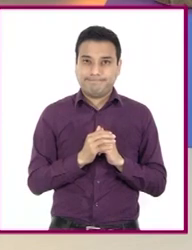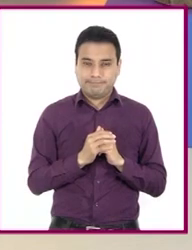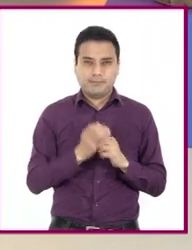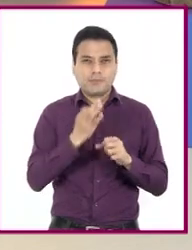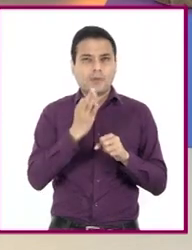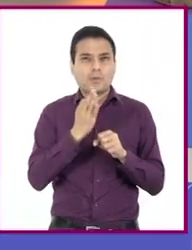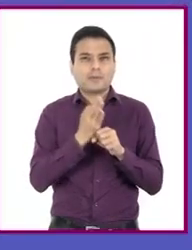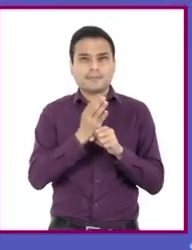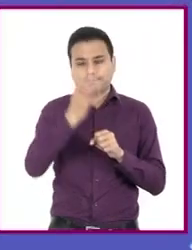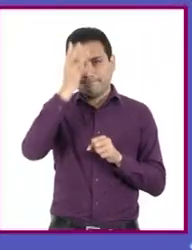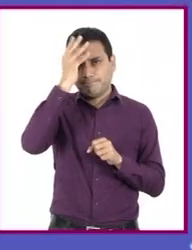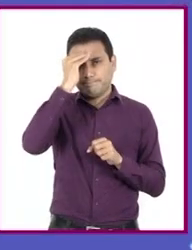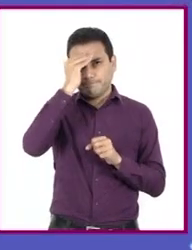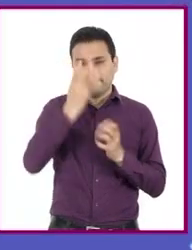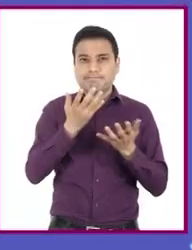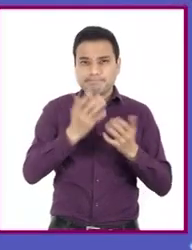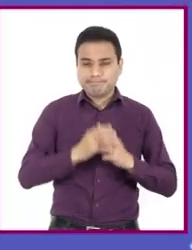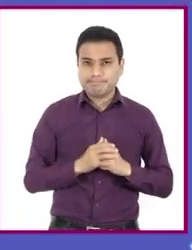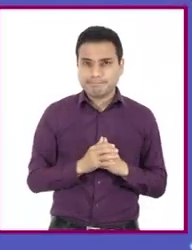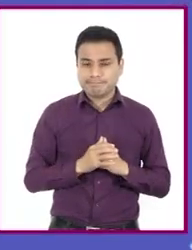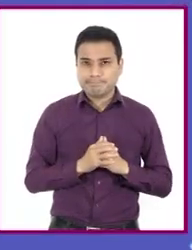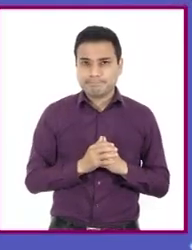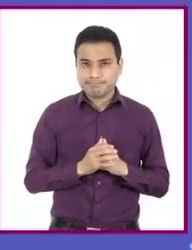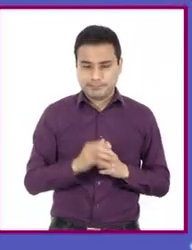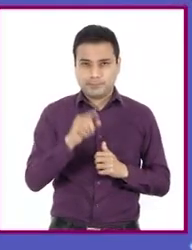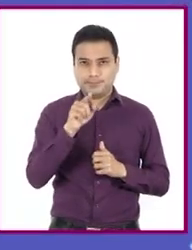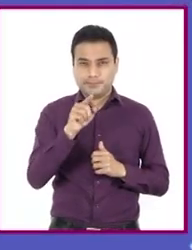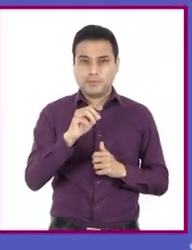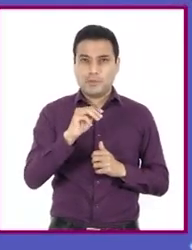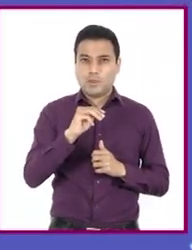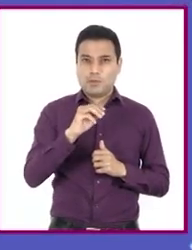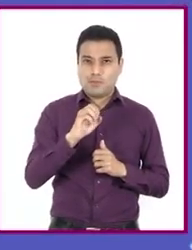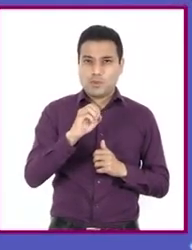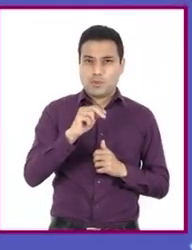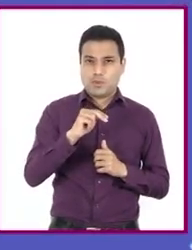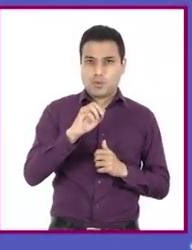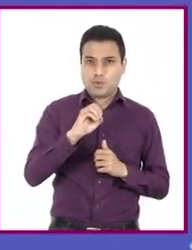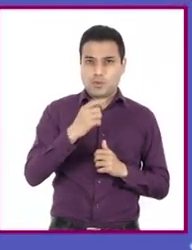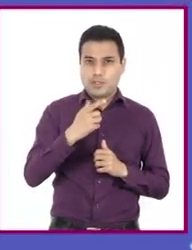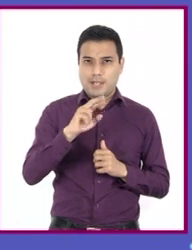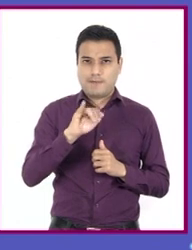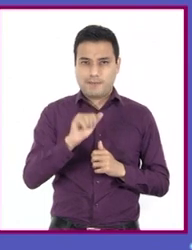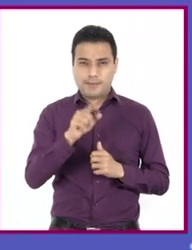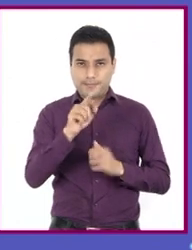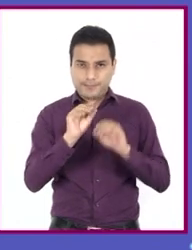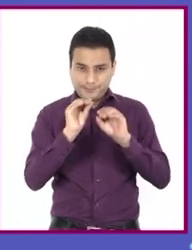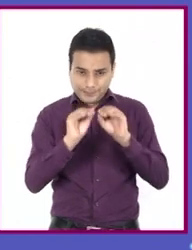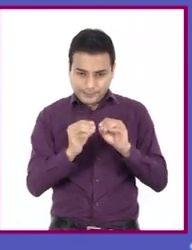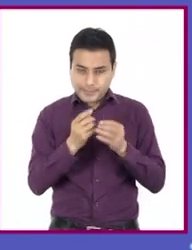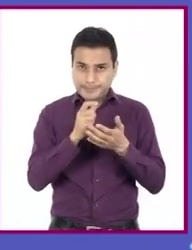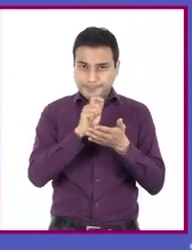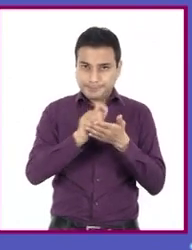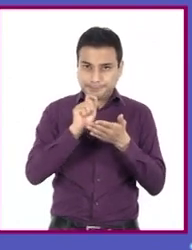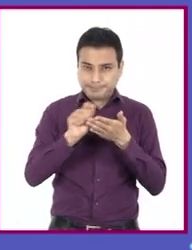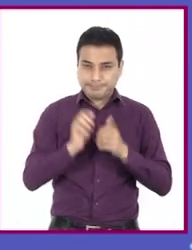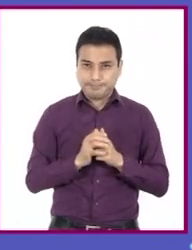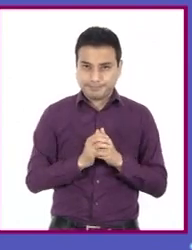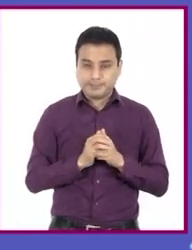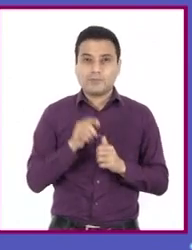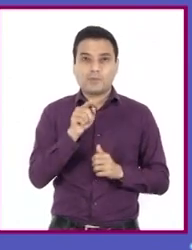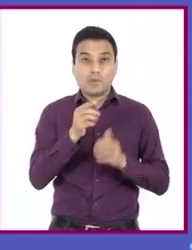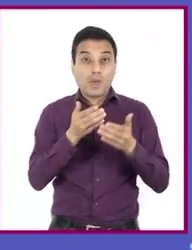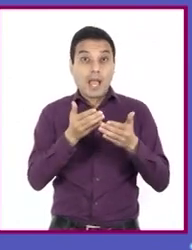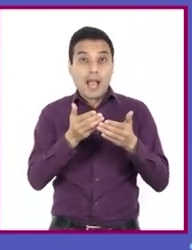que trabajaremos es... Escribe una monografía con el propósito de explorar diversos tipos de fuentes para